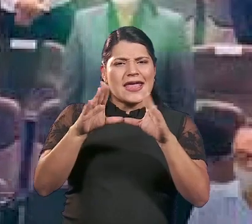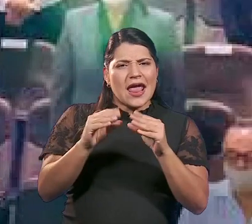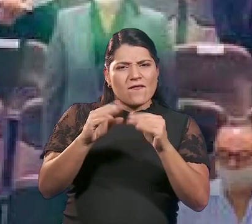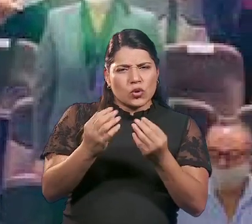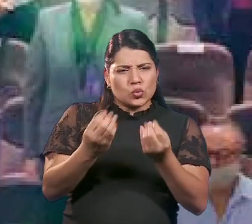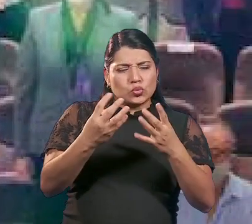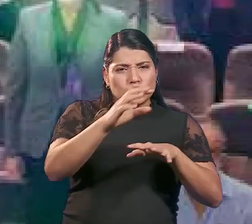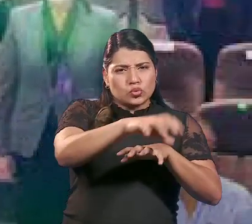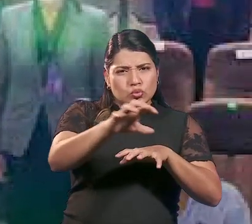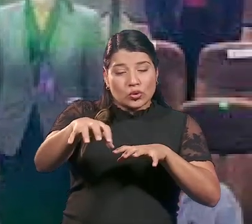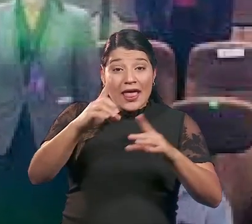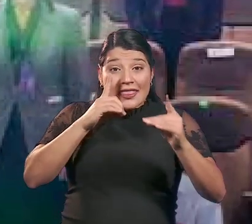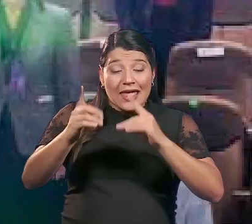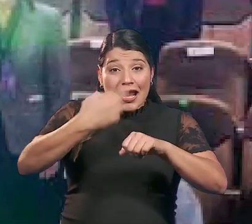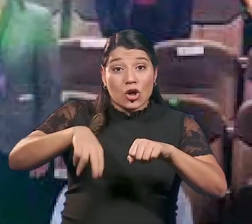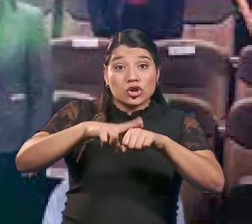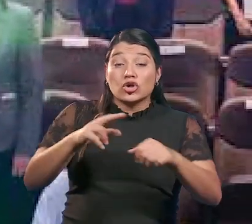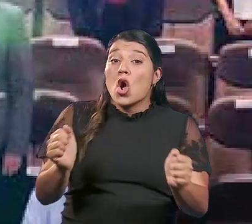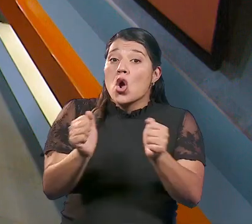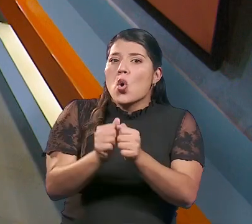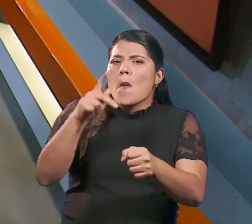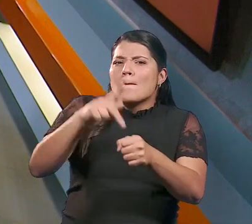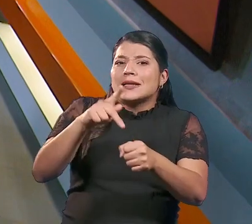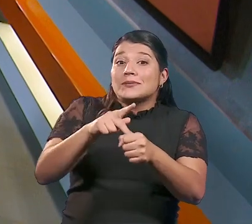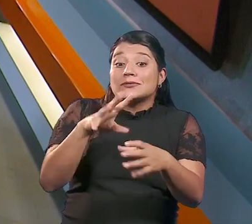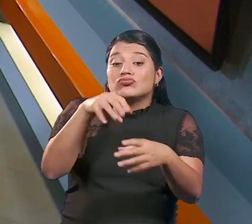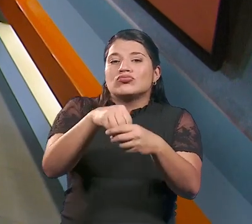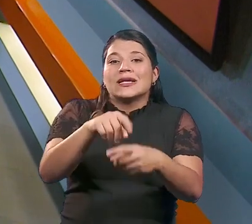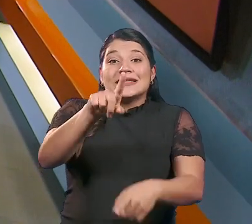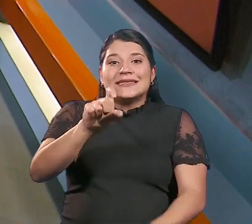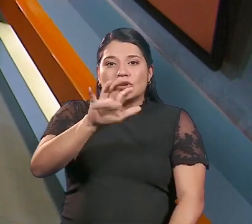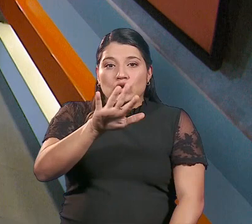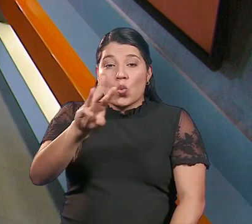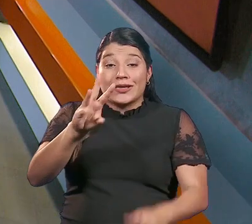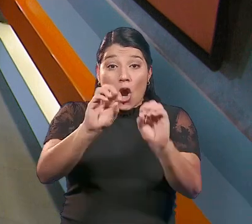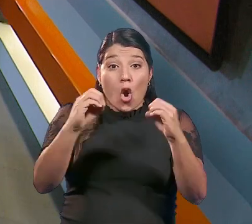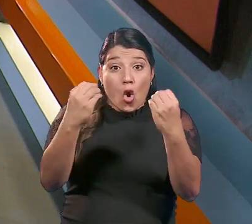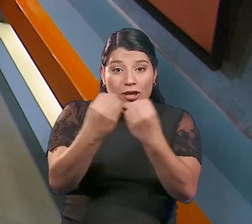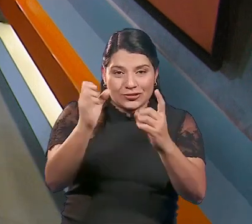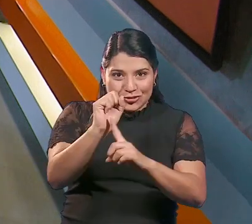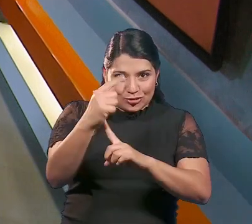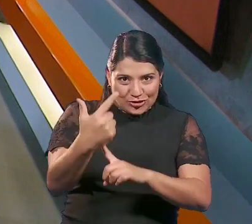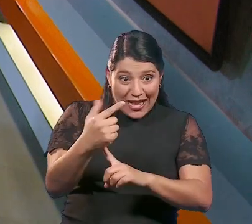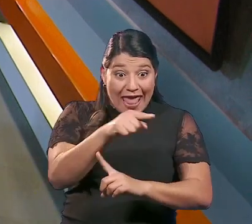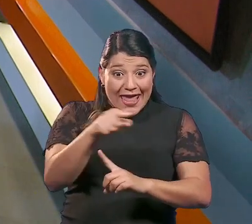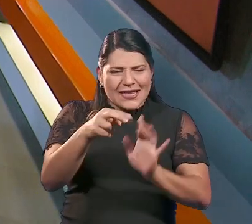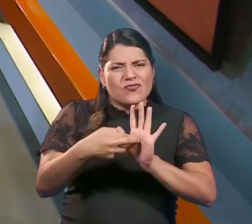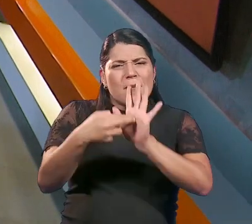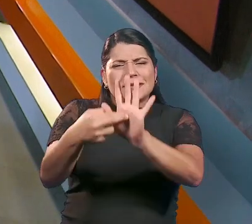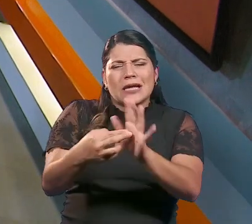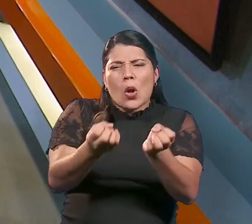Foro Multisectorial de Diálogo Nacional con la participación de 156 organizaciones sociales que